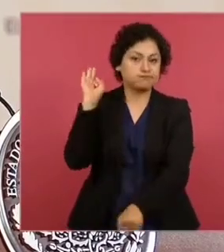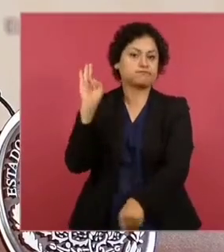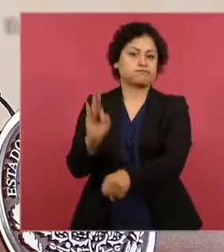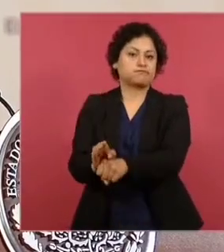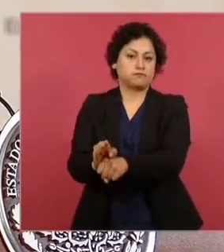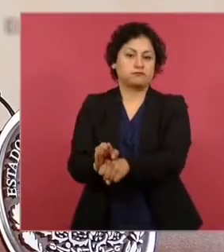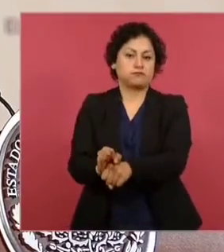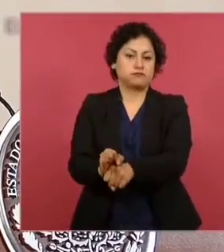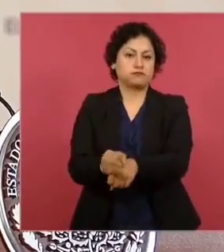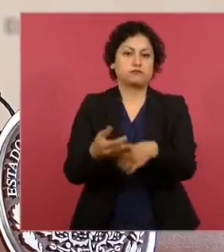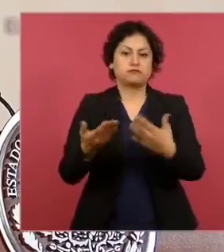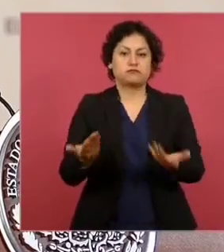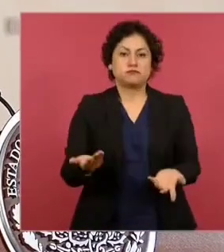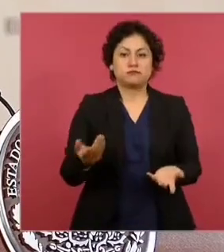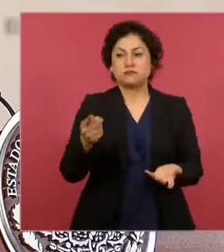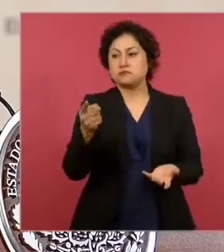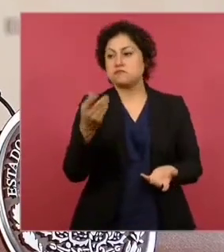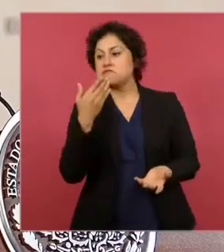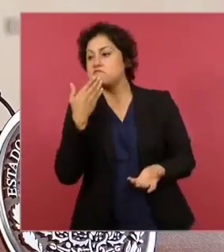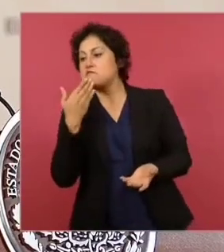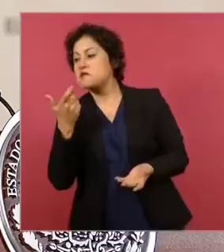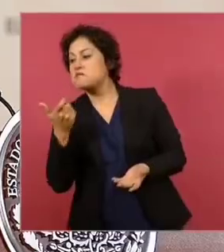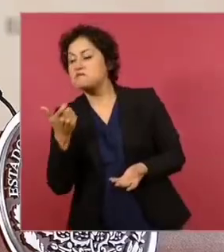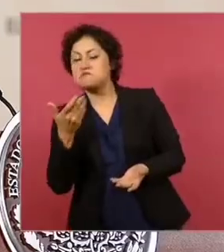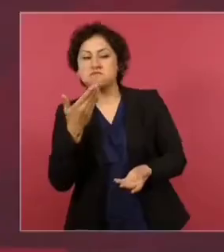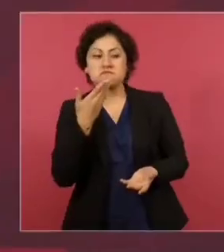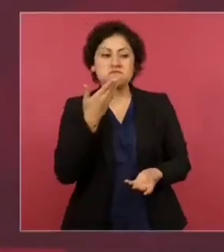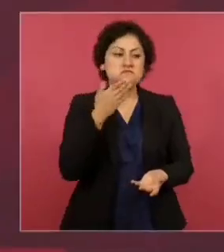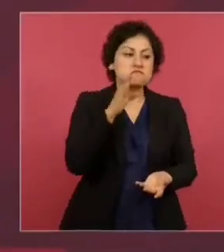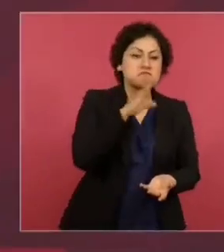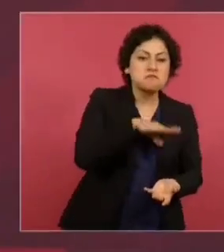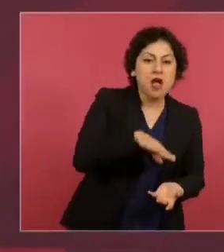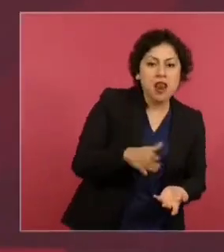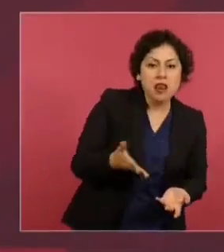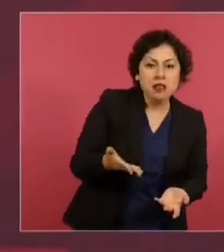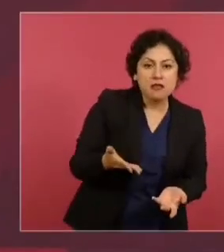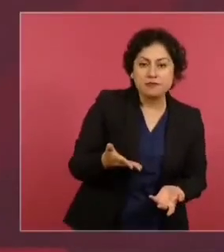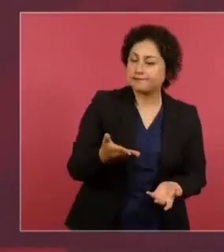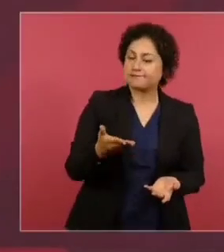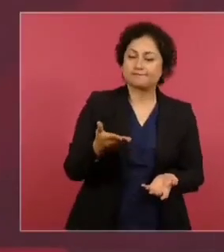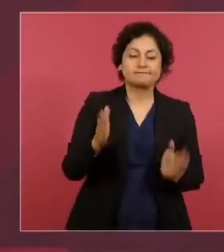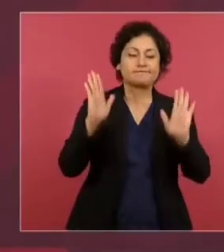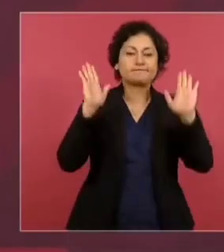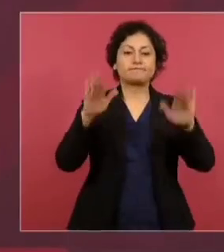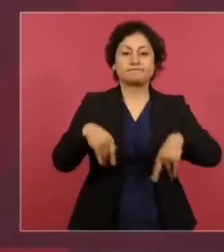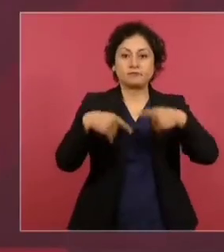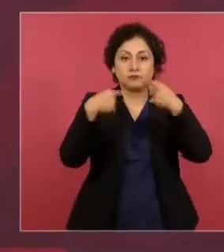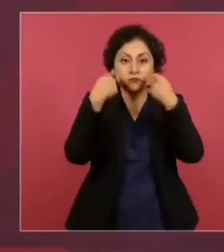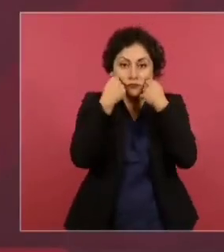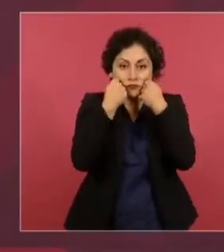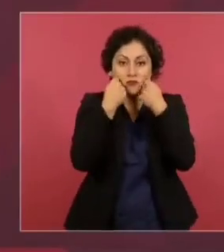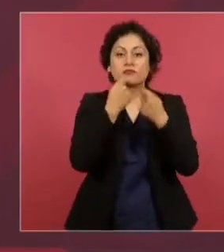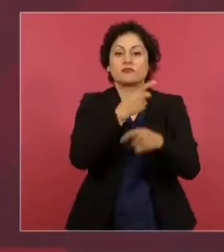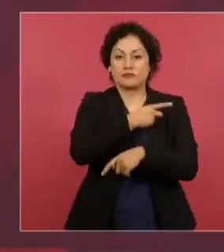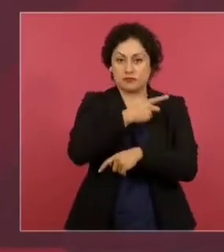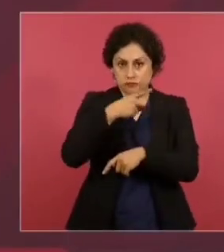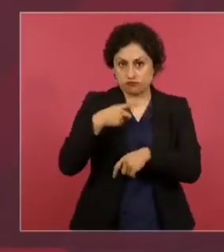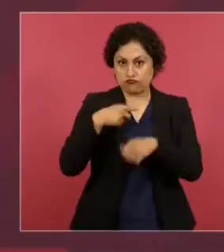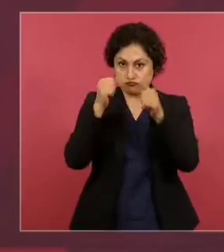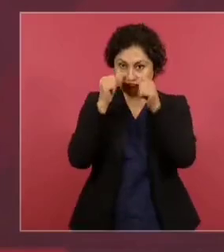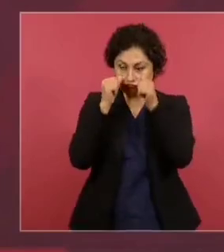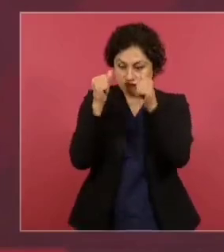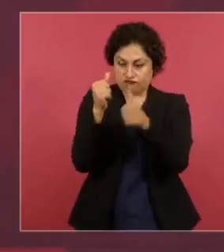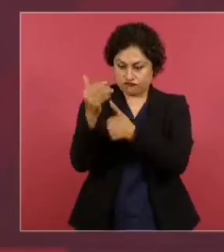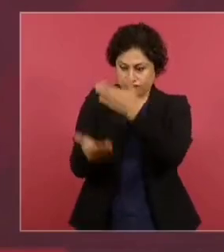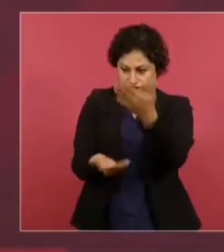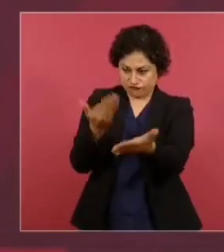de la gente. Es un desafío, un